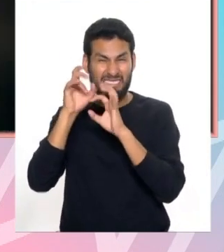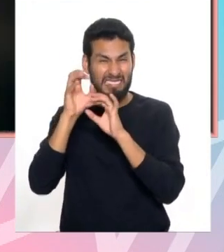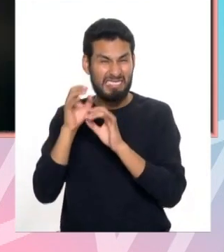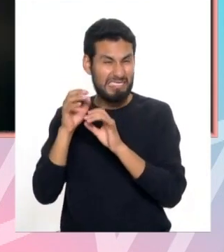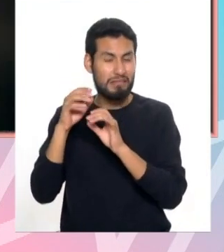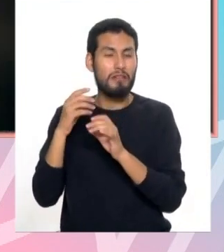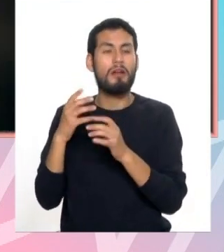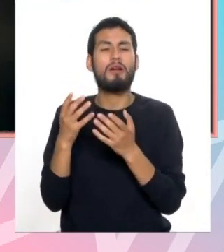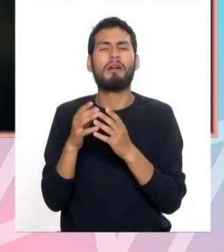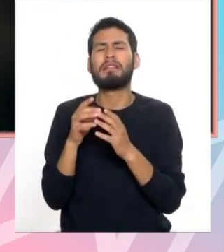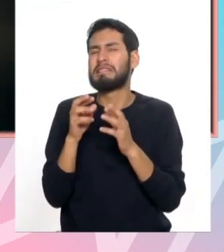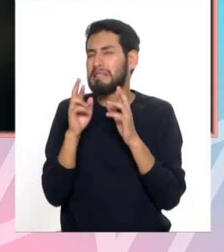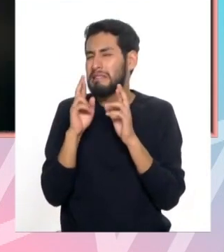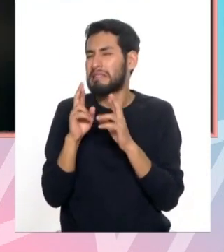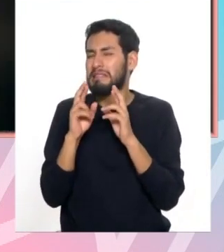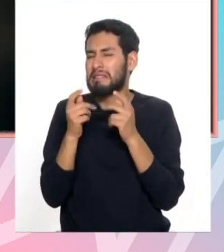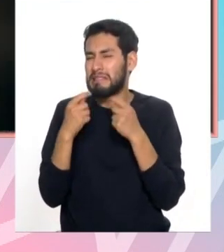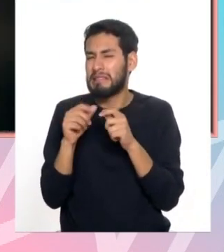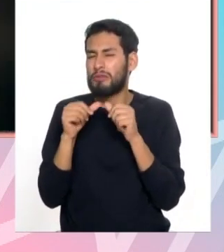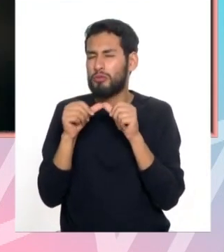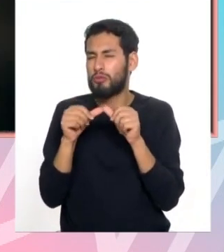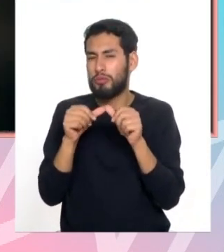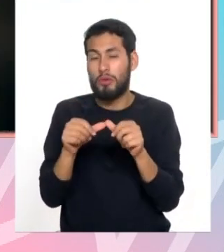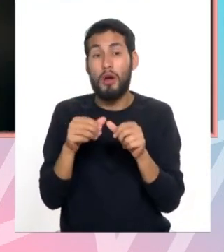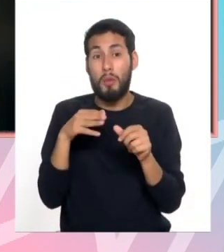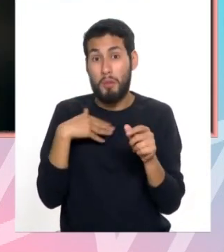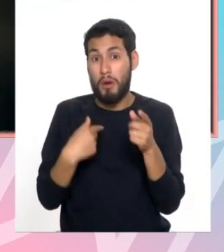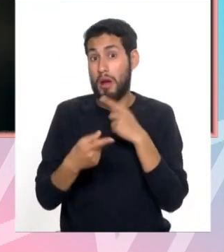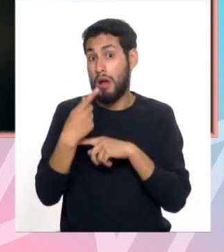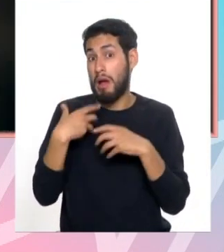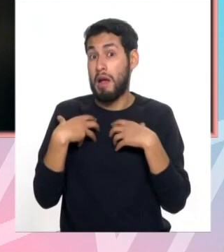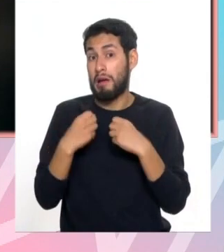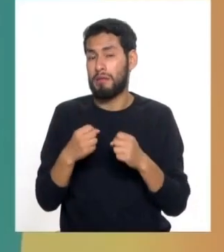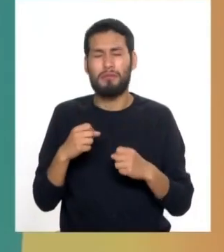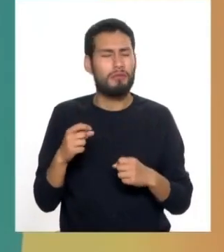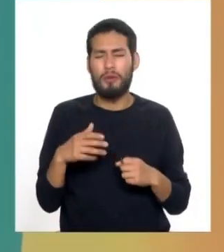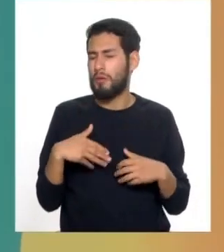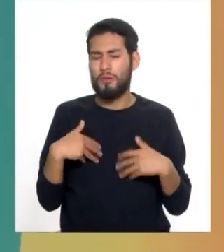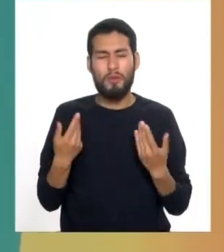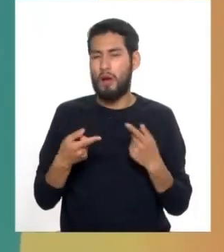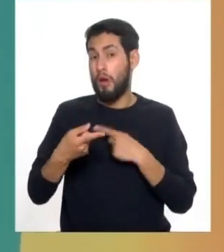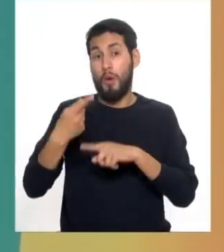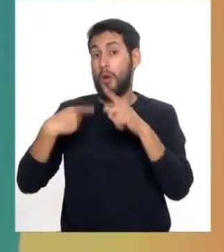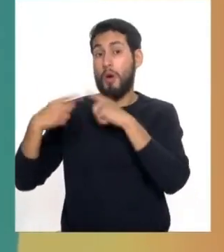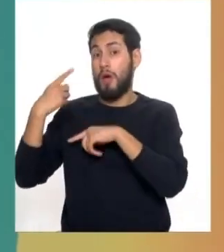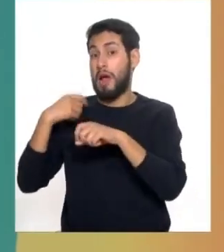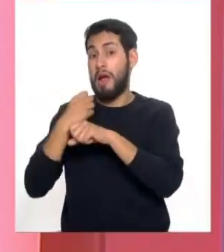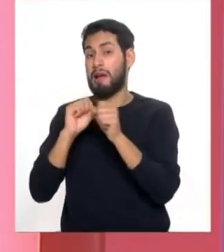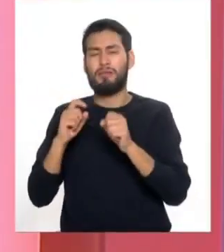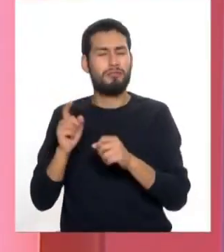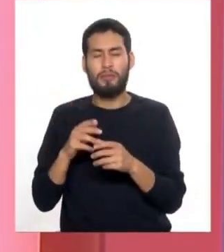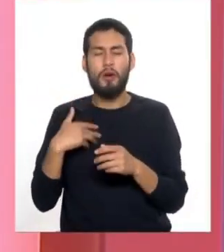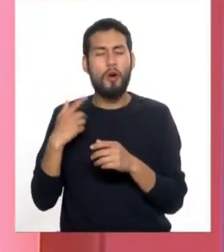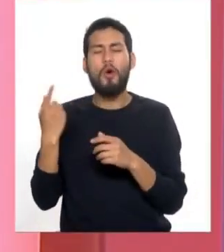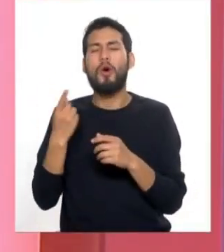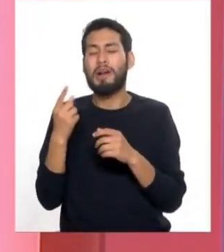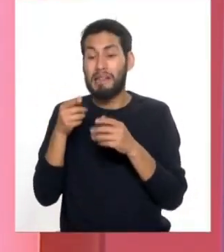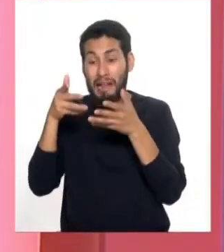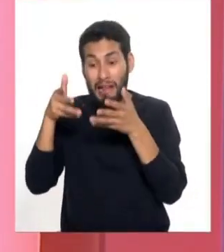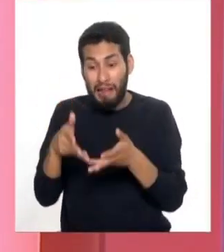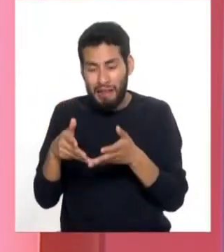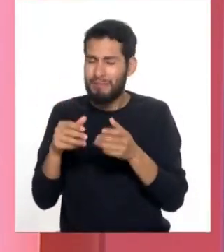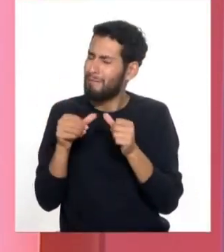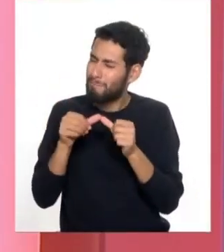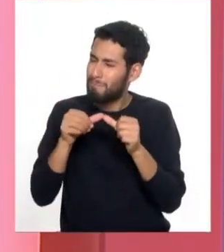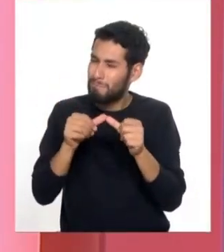es para preservar lo que queda, no es para recuperar. No es para recuperar. Es necesario saberlo. Muy bien, y también vamos a hablar más adelante sobre los